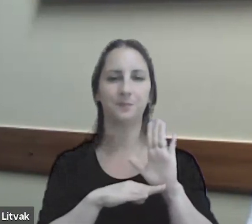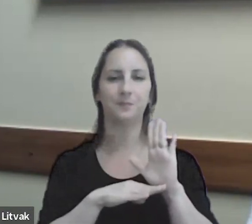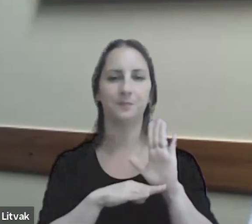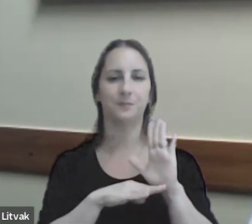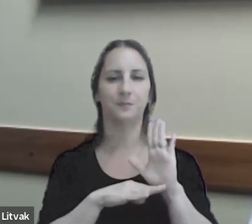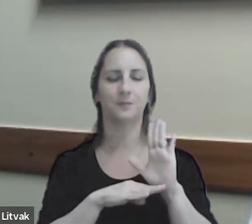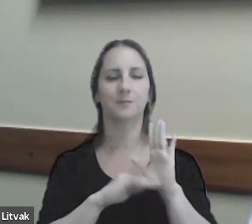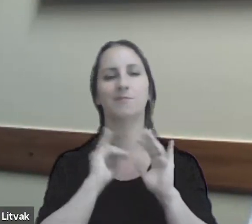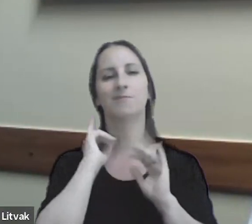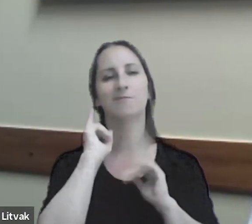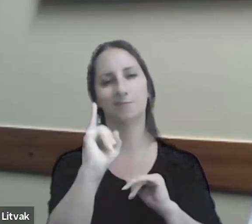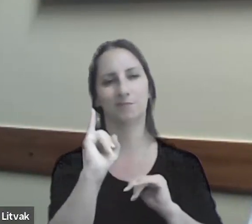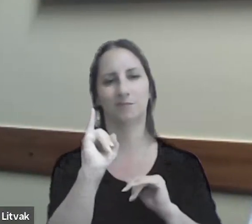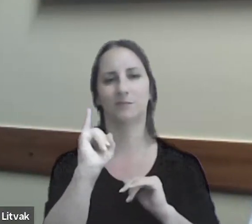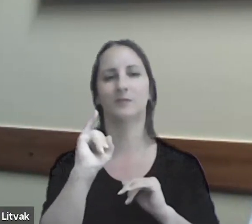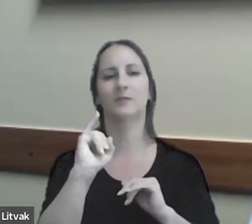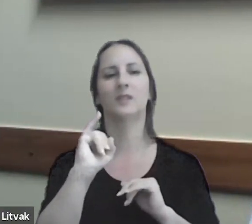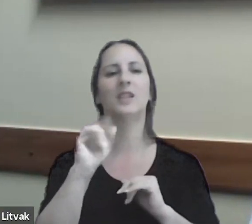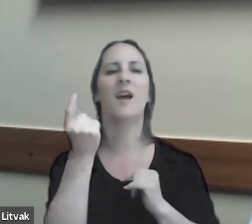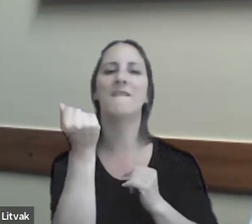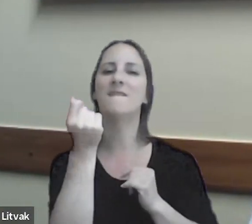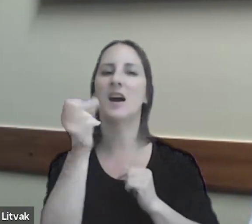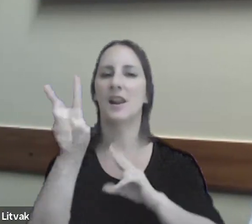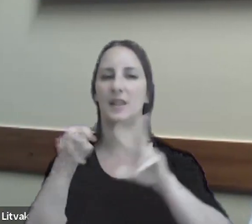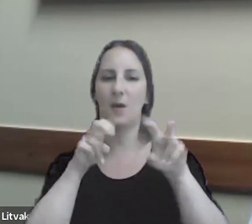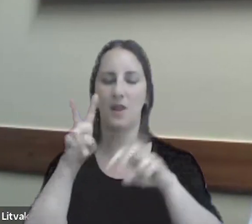indicadores de medidas de rentabilidad